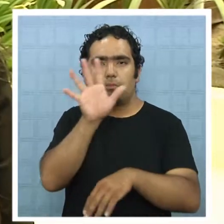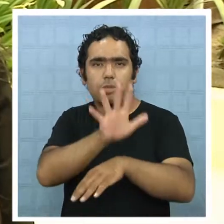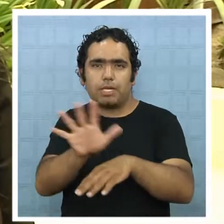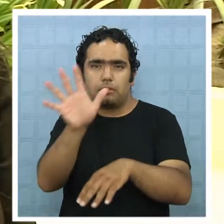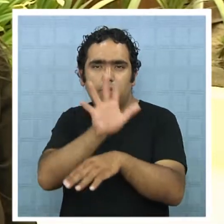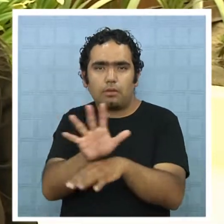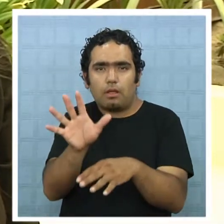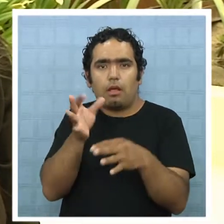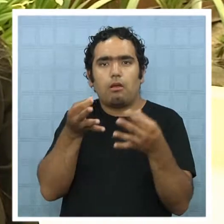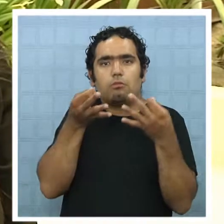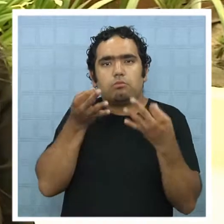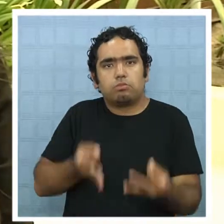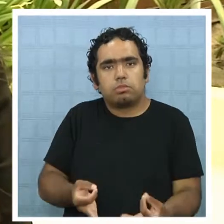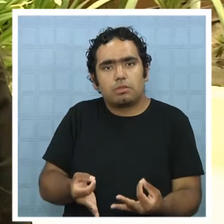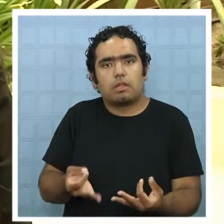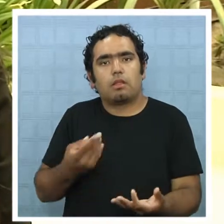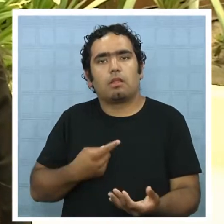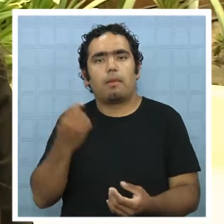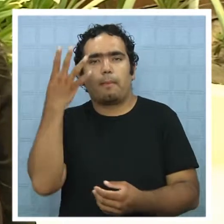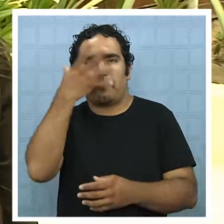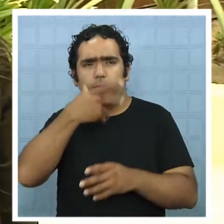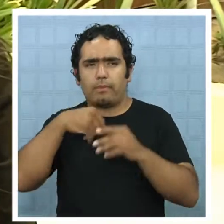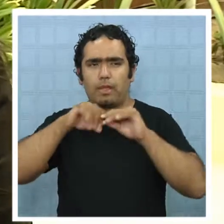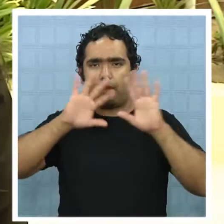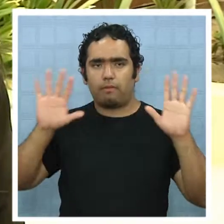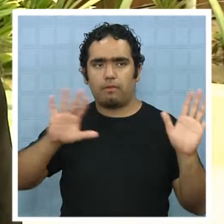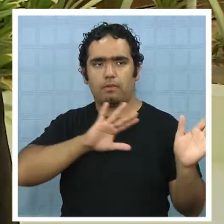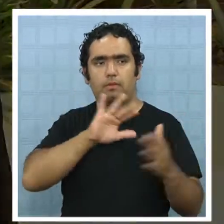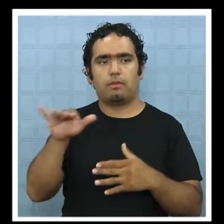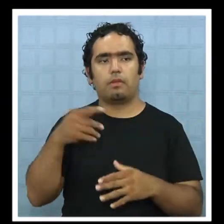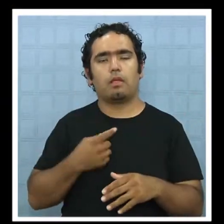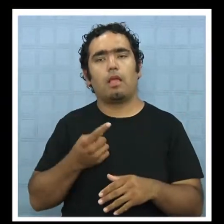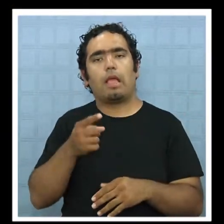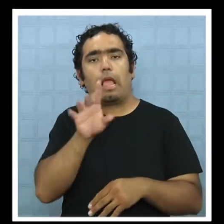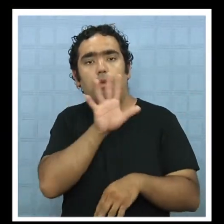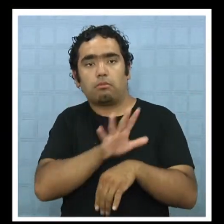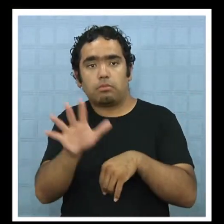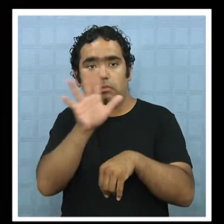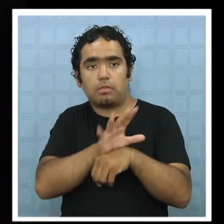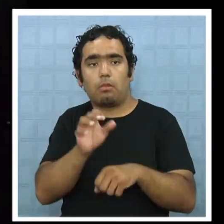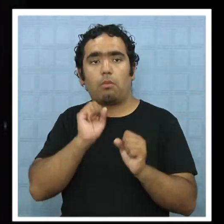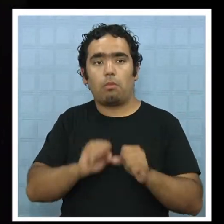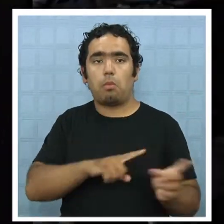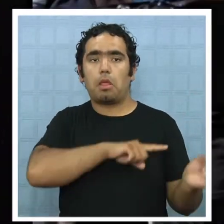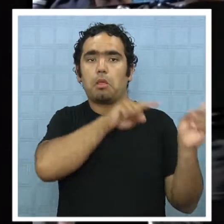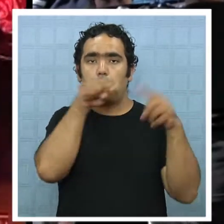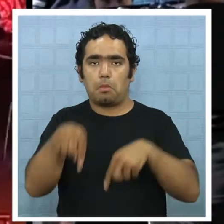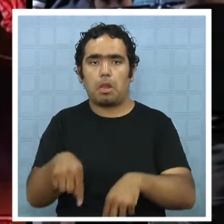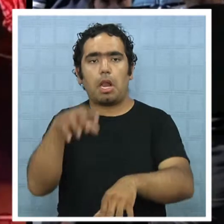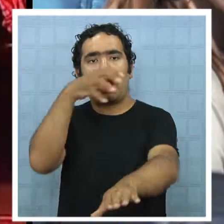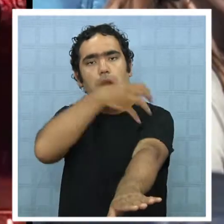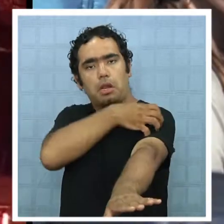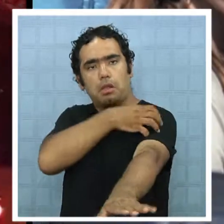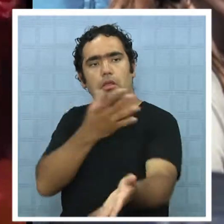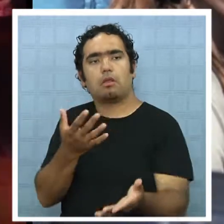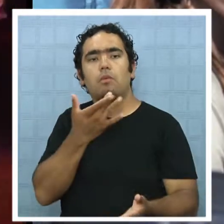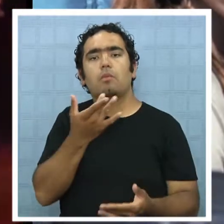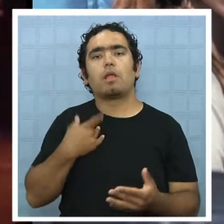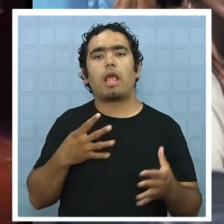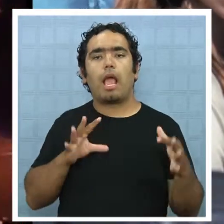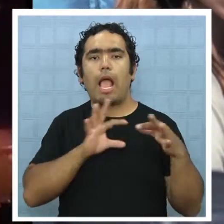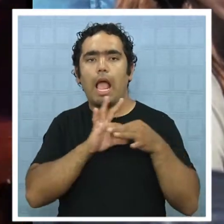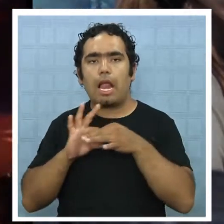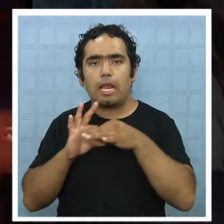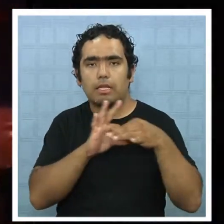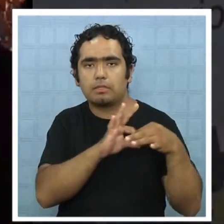presentación de un espectáculo bellísimo. Espectáculos que son posibles de traer a la región gracias